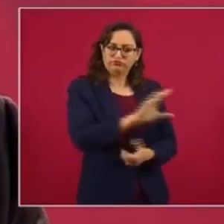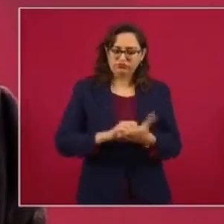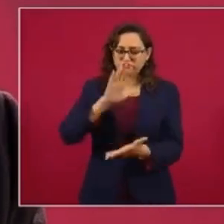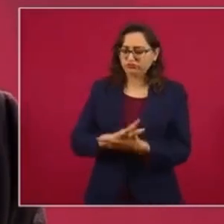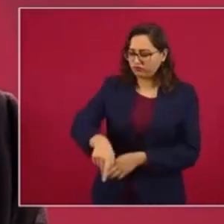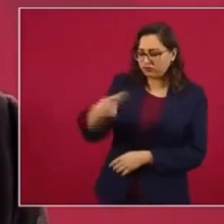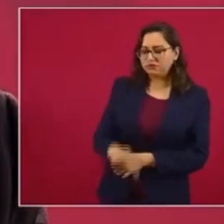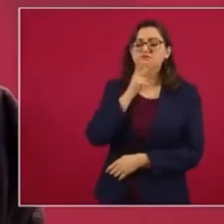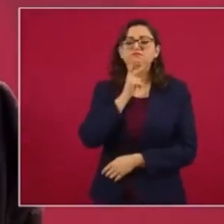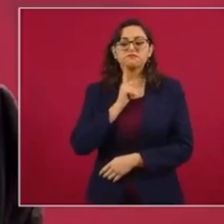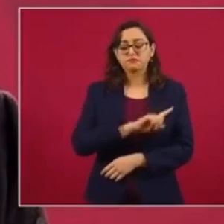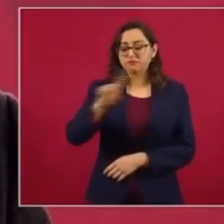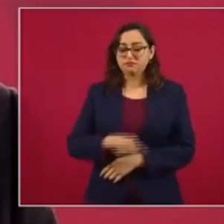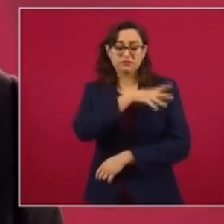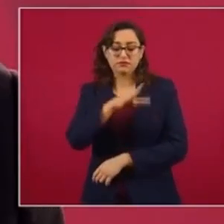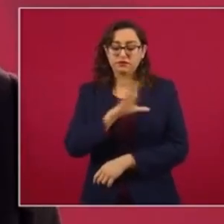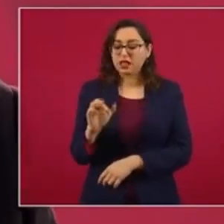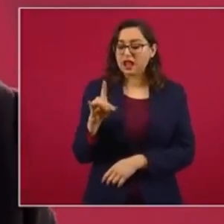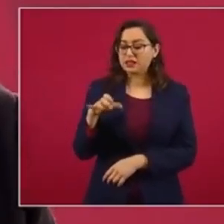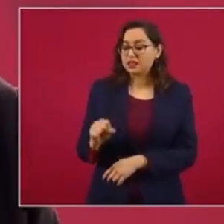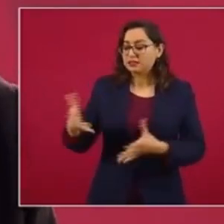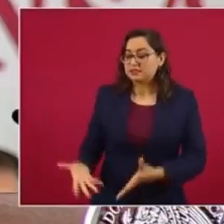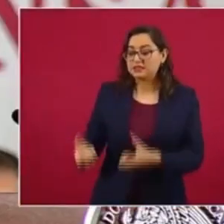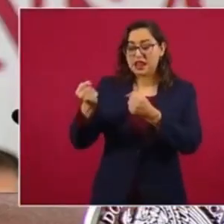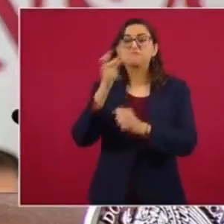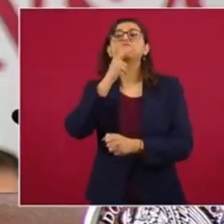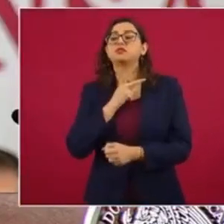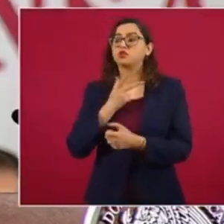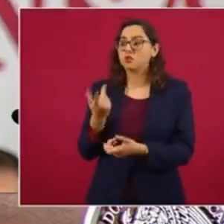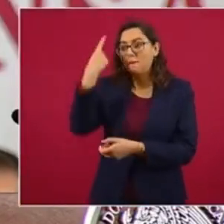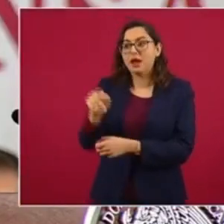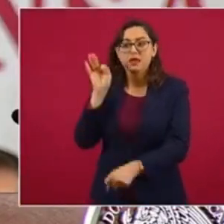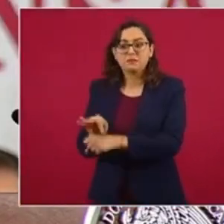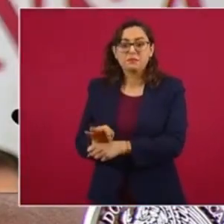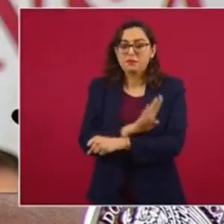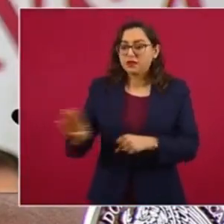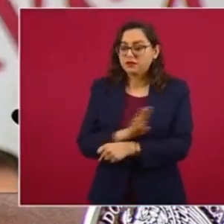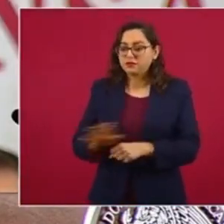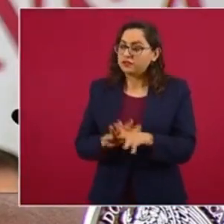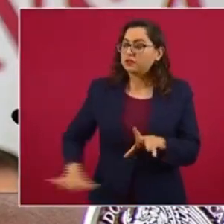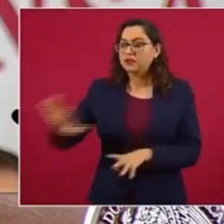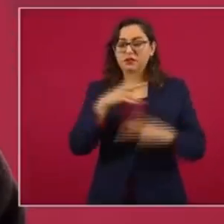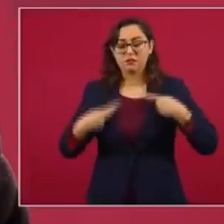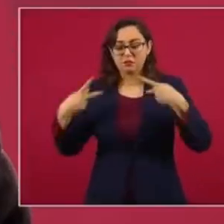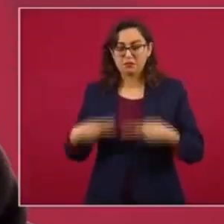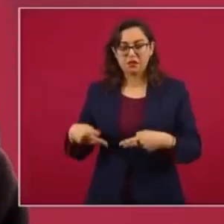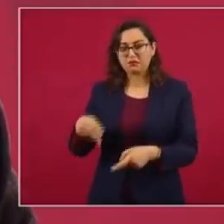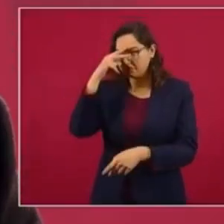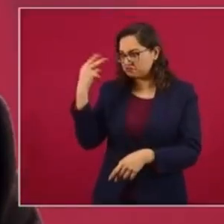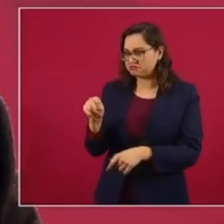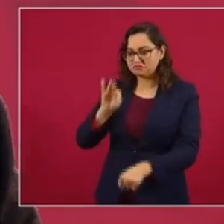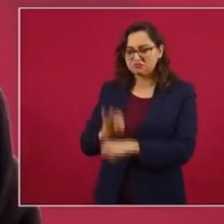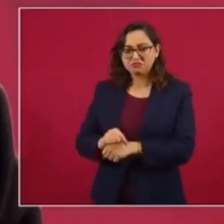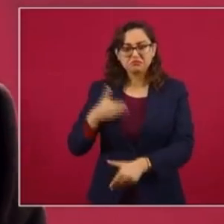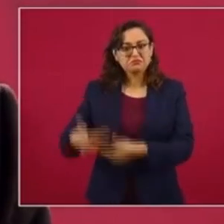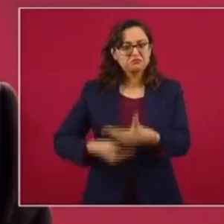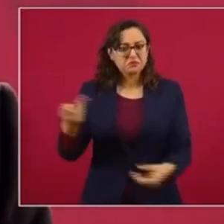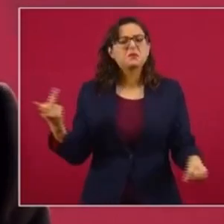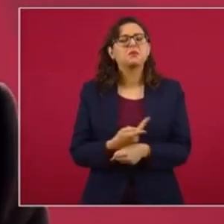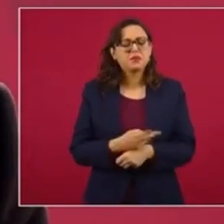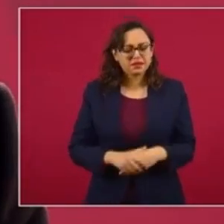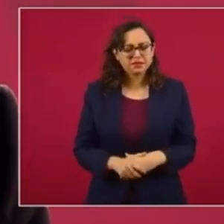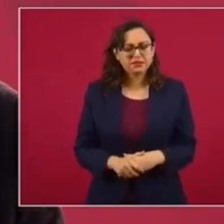y luego el general Cárdenas en el 38 lo recupera para beneficio de los mexicanos. ¿Y cuál ha sido el resultado de esa política? ¿Cuál fue el resultado de esa política? Bueno,